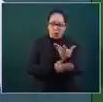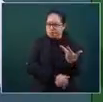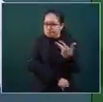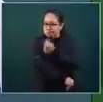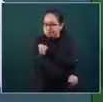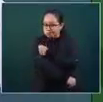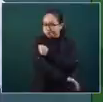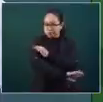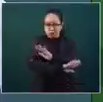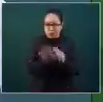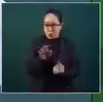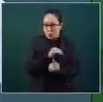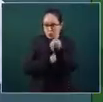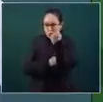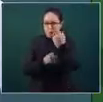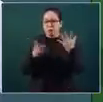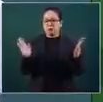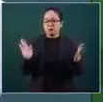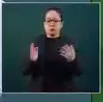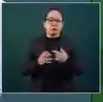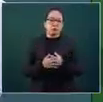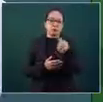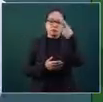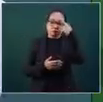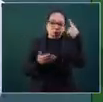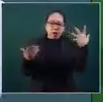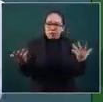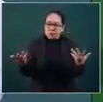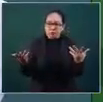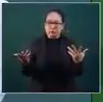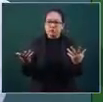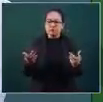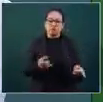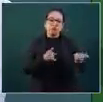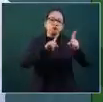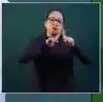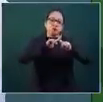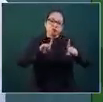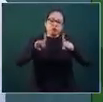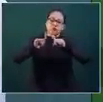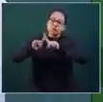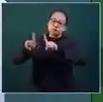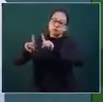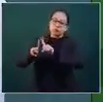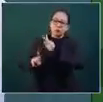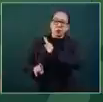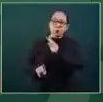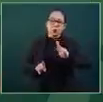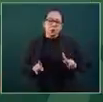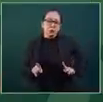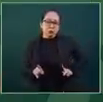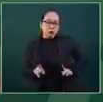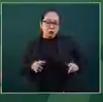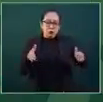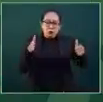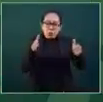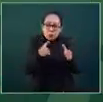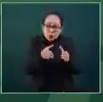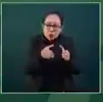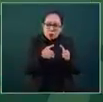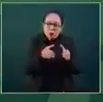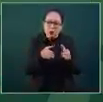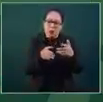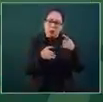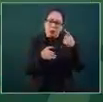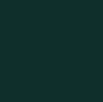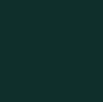a todos en los municipios pequeños, para no ir